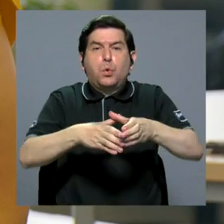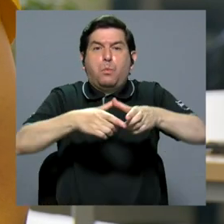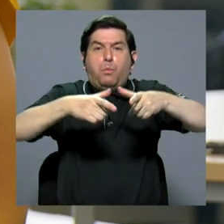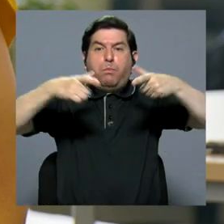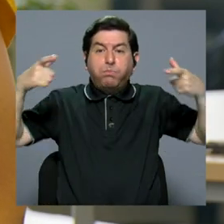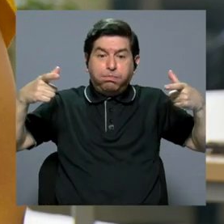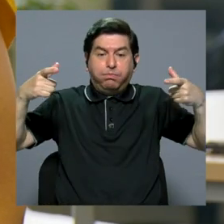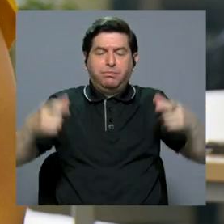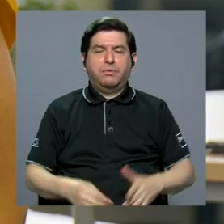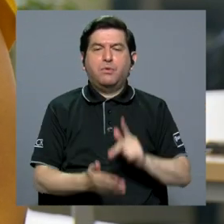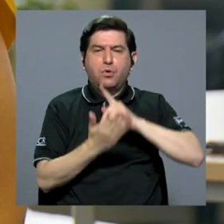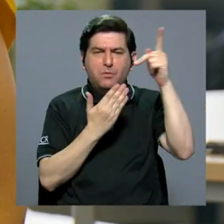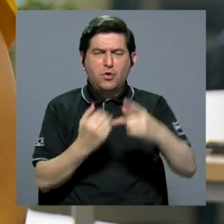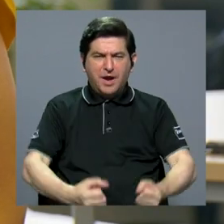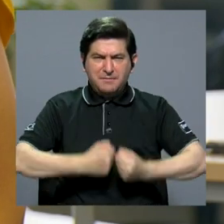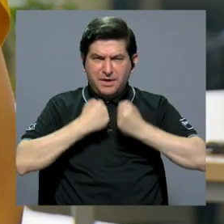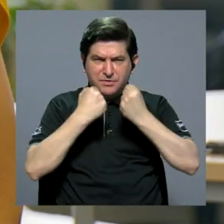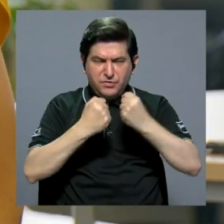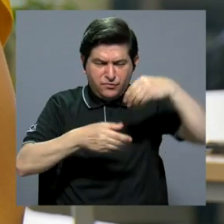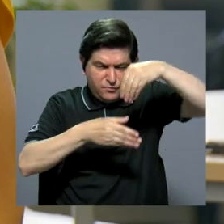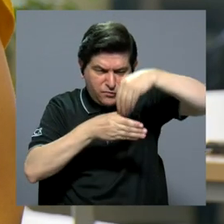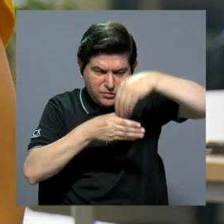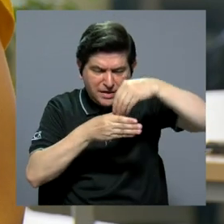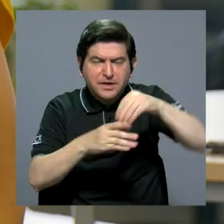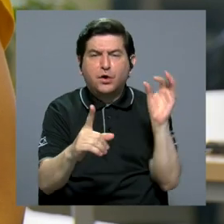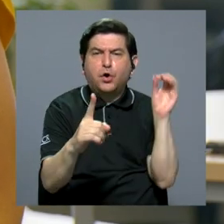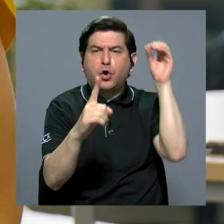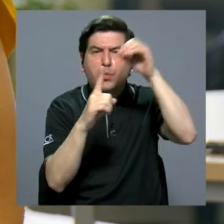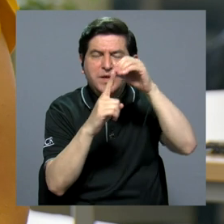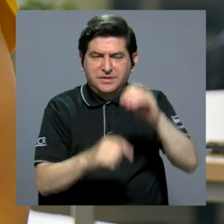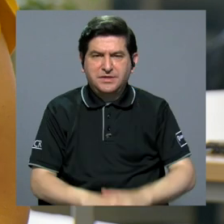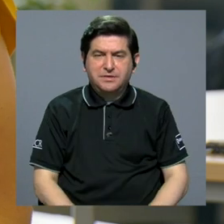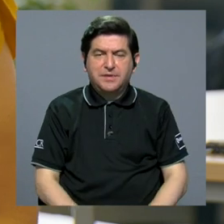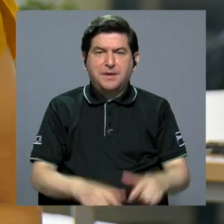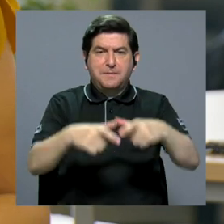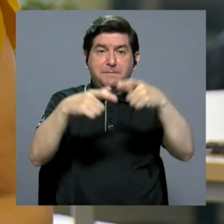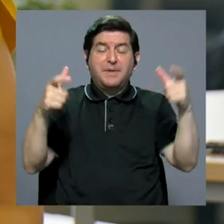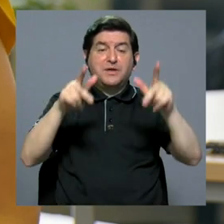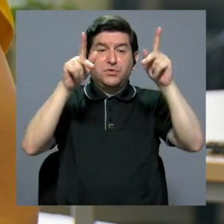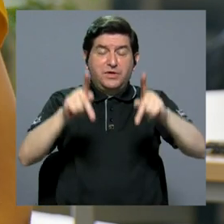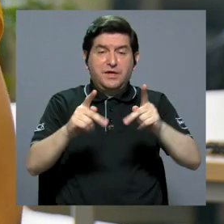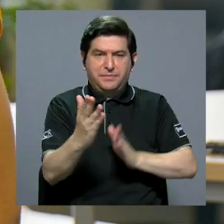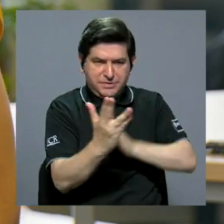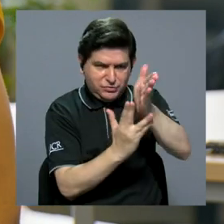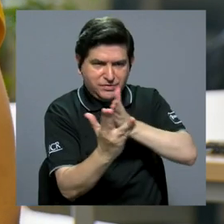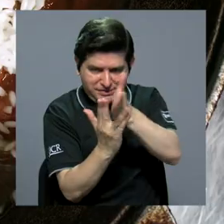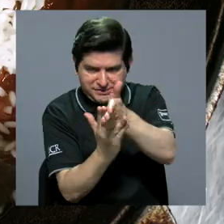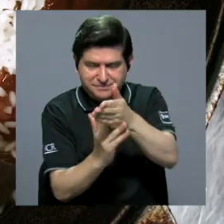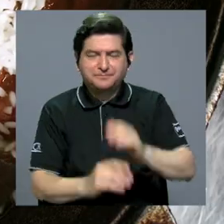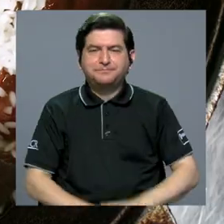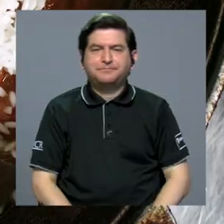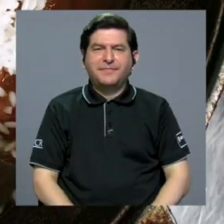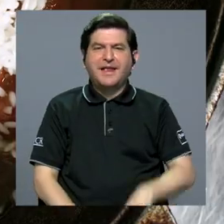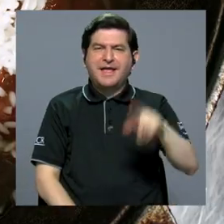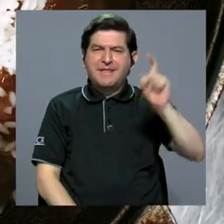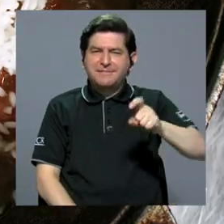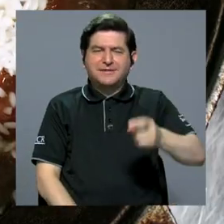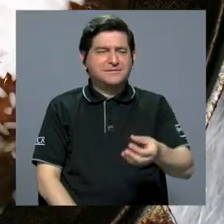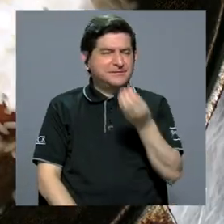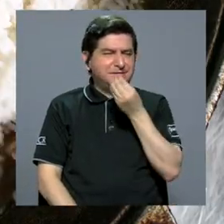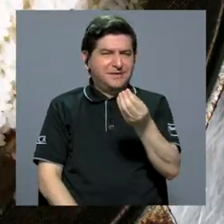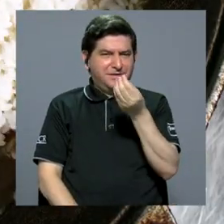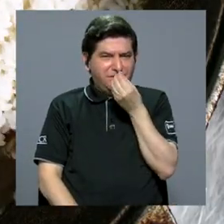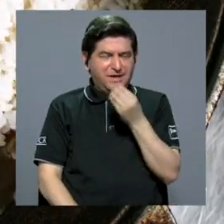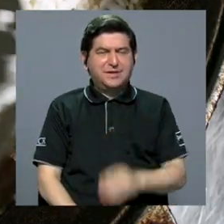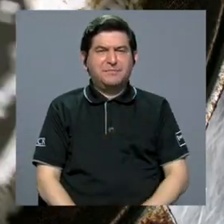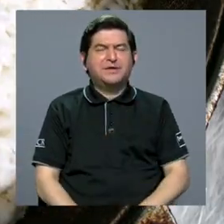consumo masivo, porque los programas de fortificación tienen como objetivo alcanzar la mayor cantidad de la población. Entonces tiene